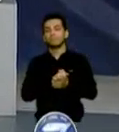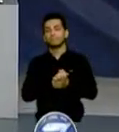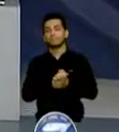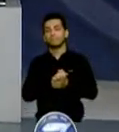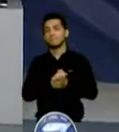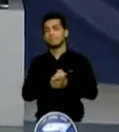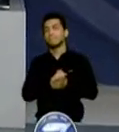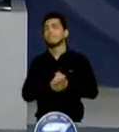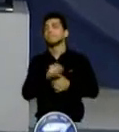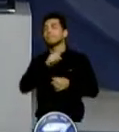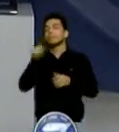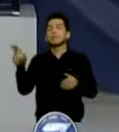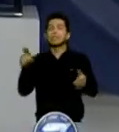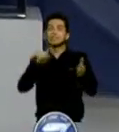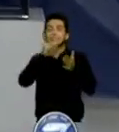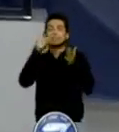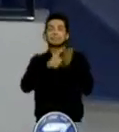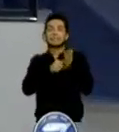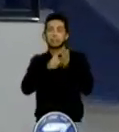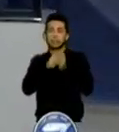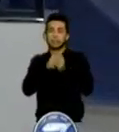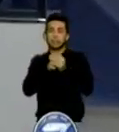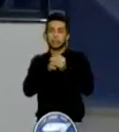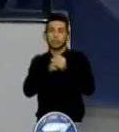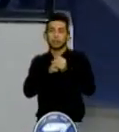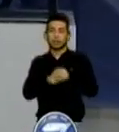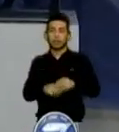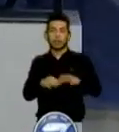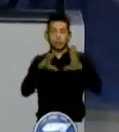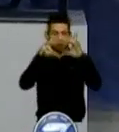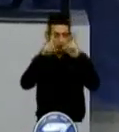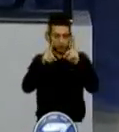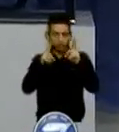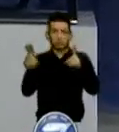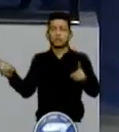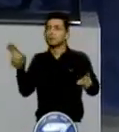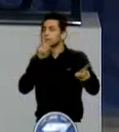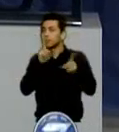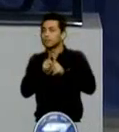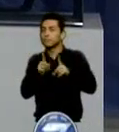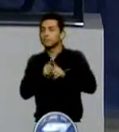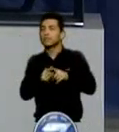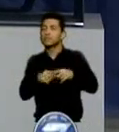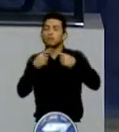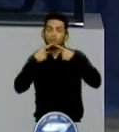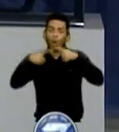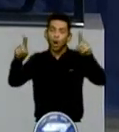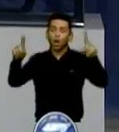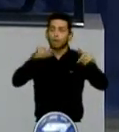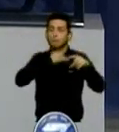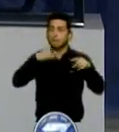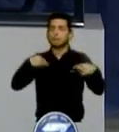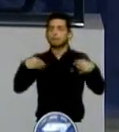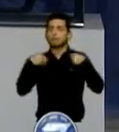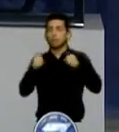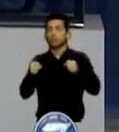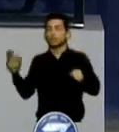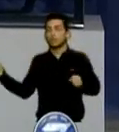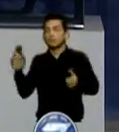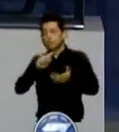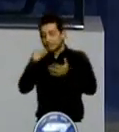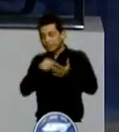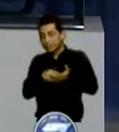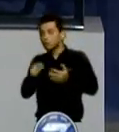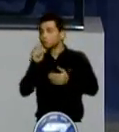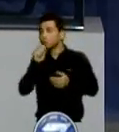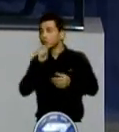Los centros educativos de salud y educación dijeron a conocer a través de un comunicado que los centros educativos privados podrán impartir